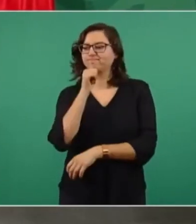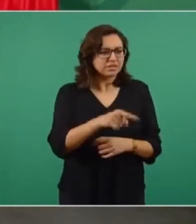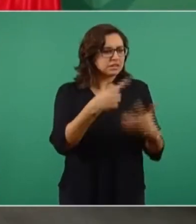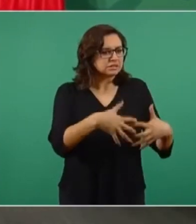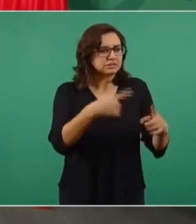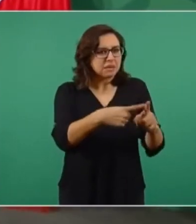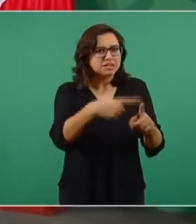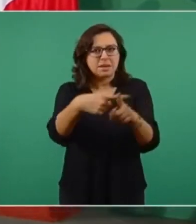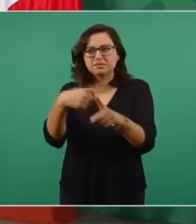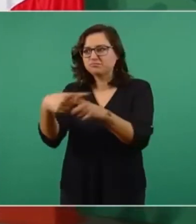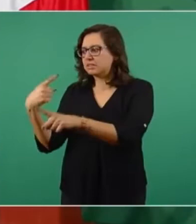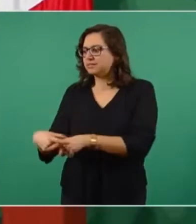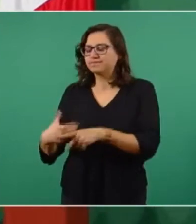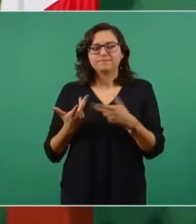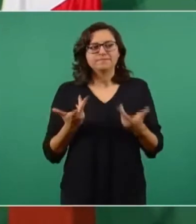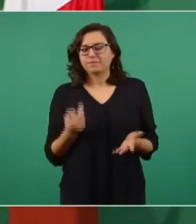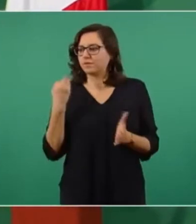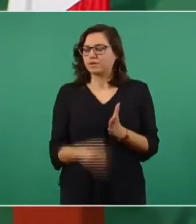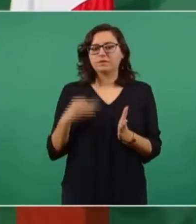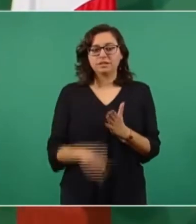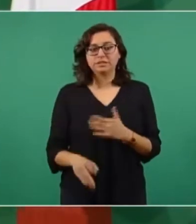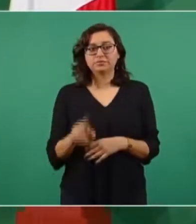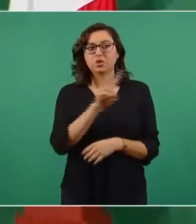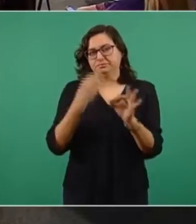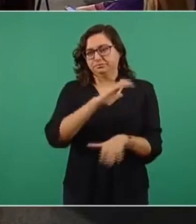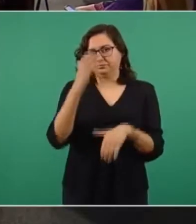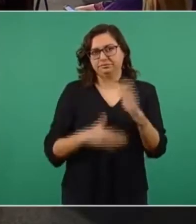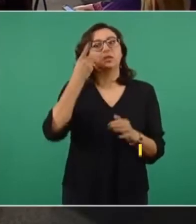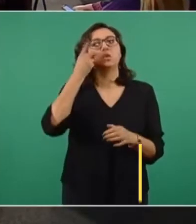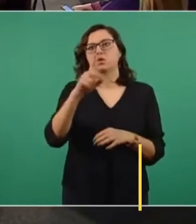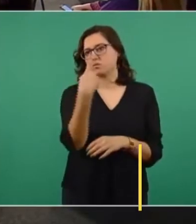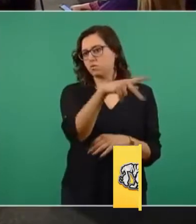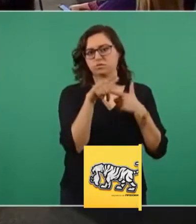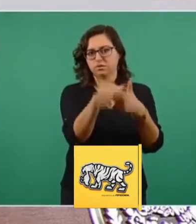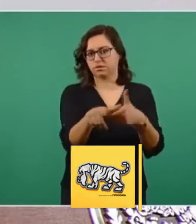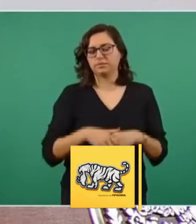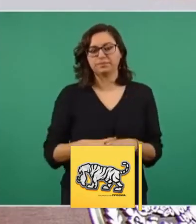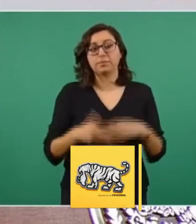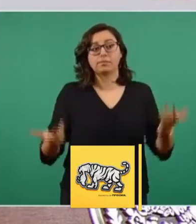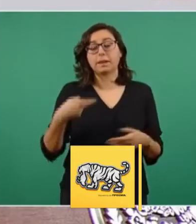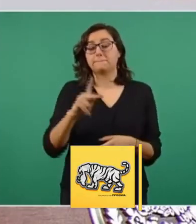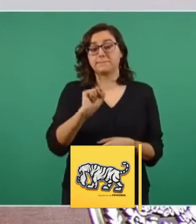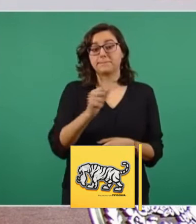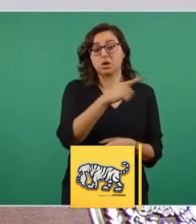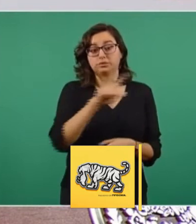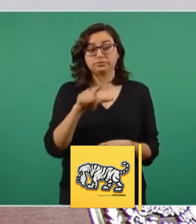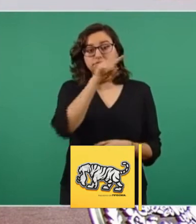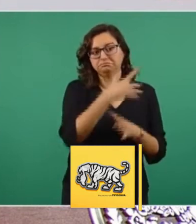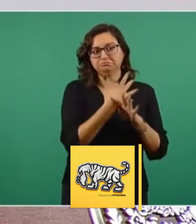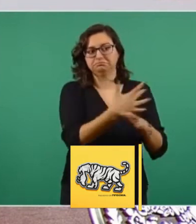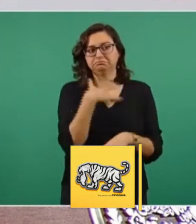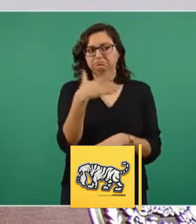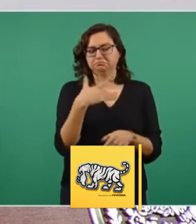una planta de 200 mil barriles. Entonces, Shell decidió vender la mitad